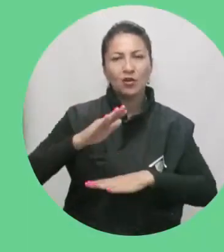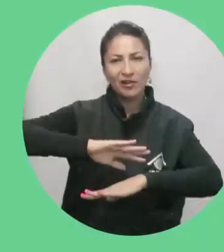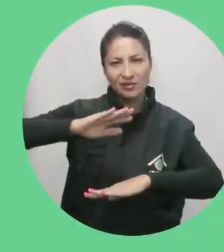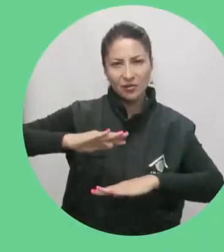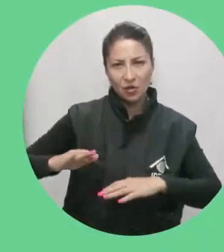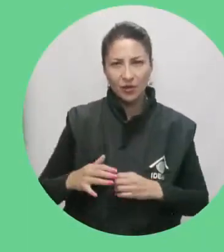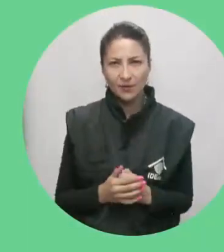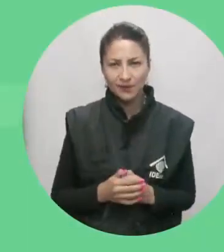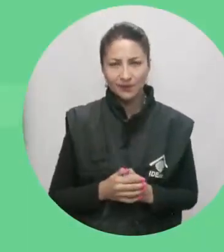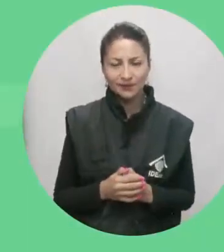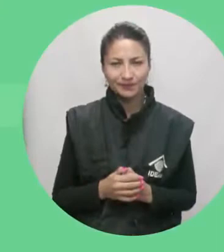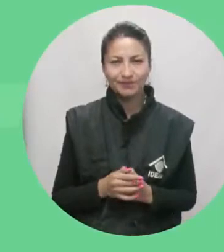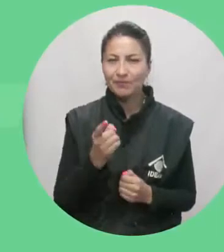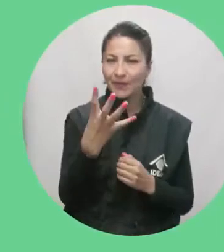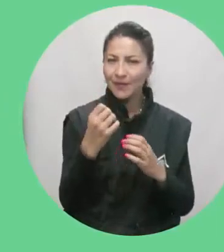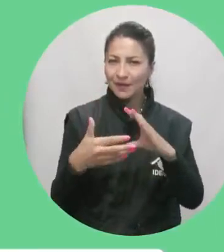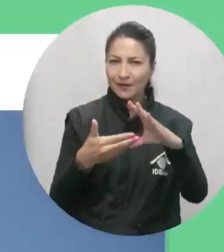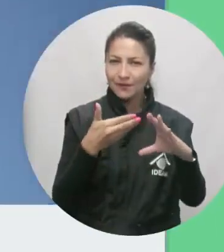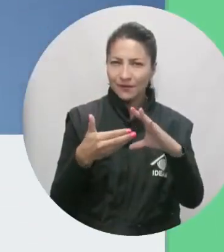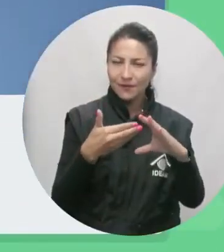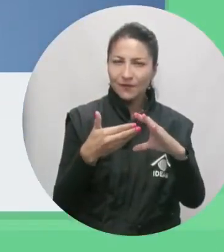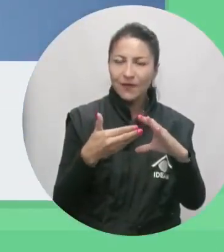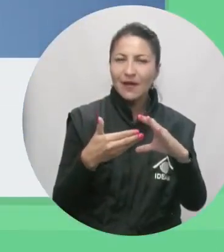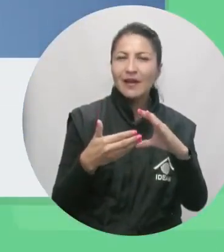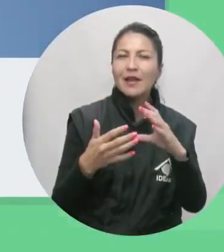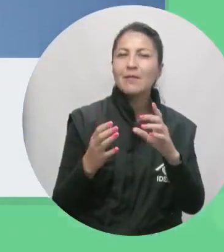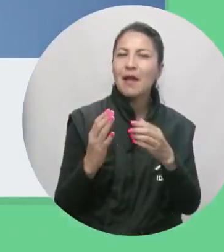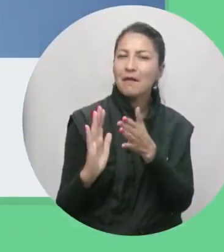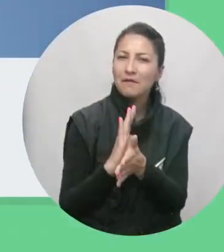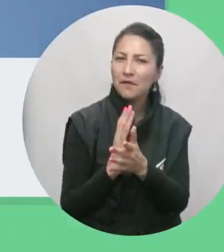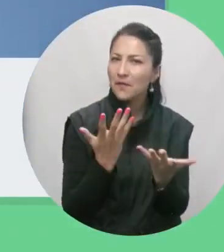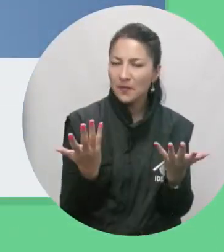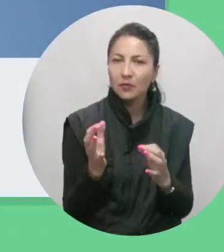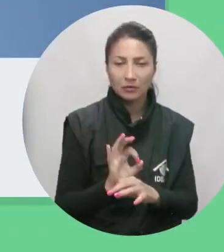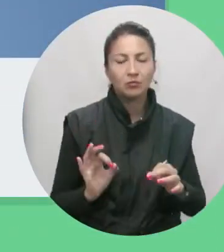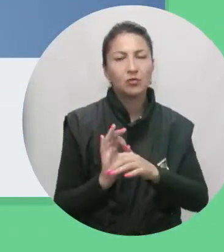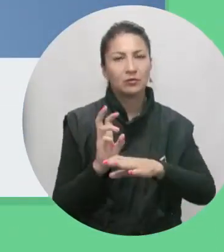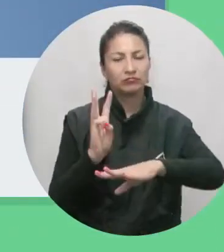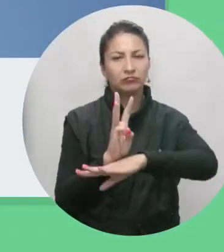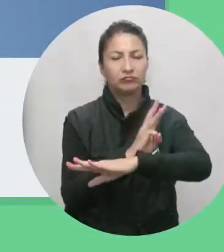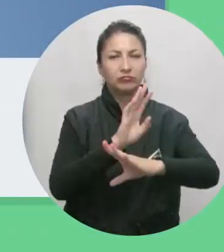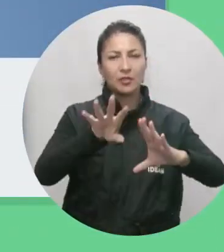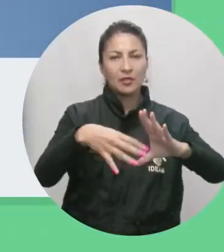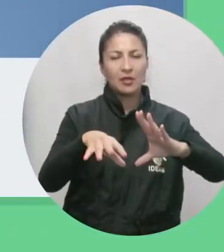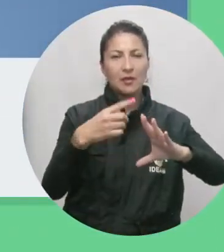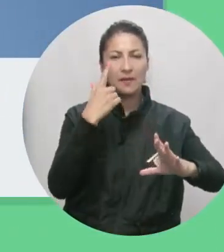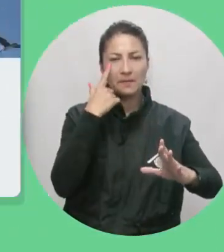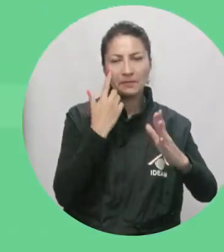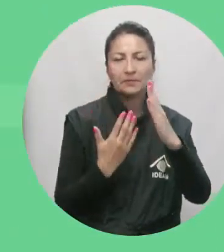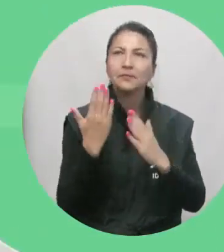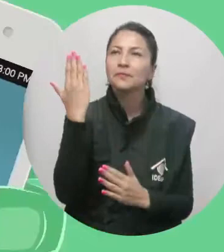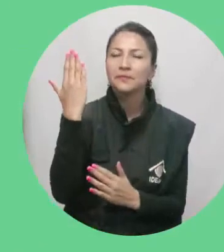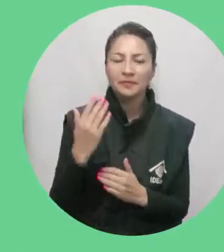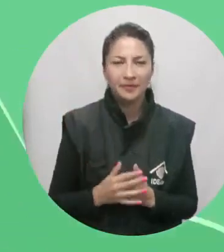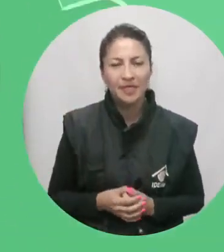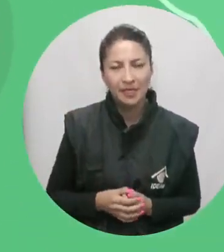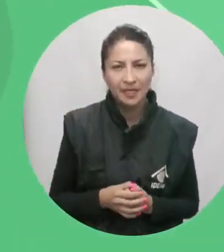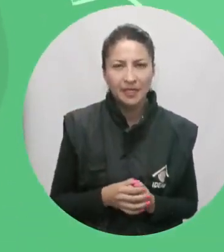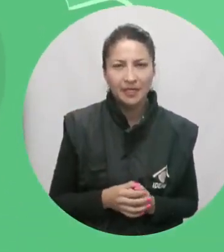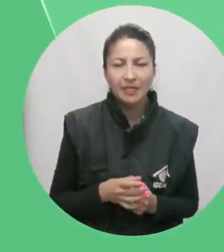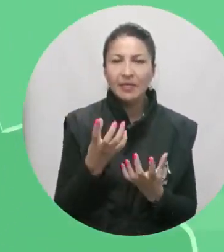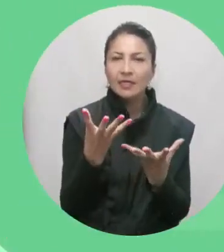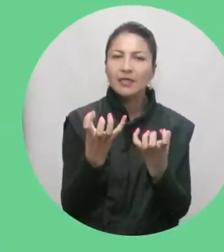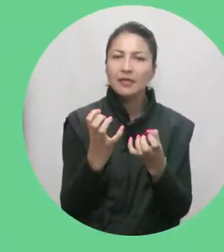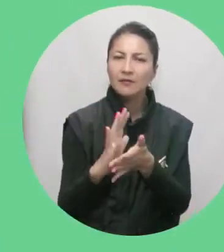Para mayor información sobre el pronóstico del tiempo, visítenos en www.ideam.gov.co. Y para estar